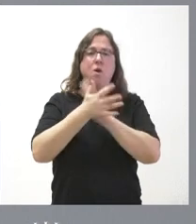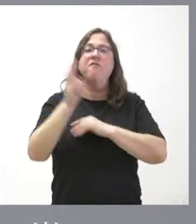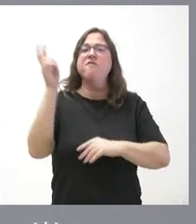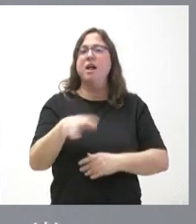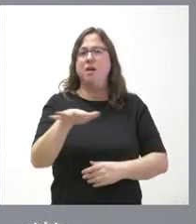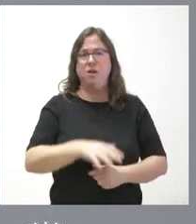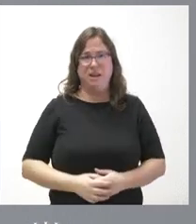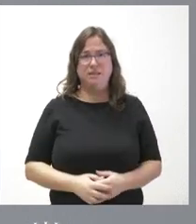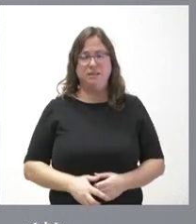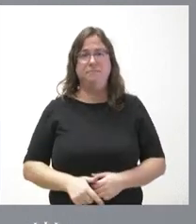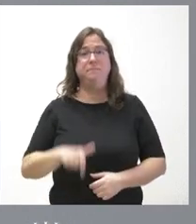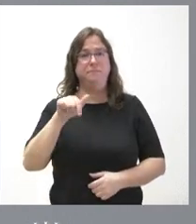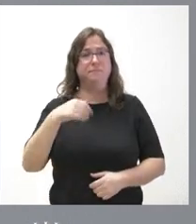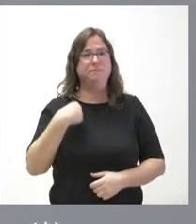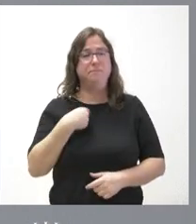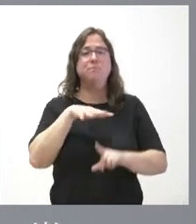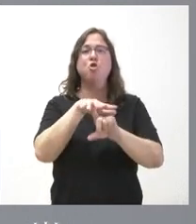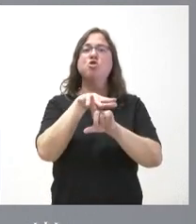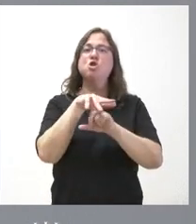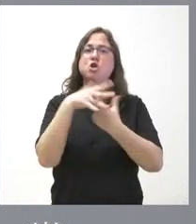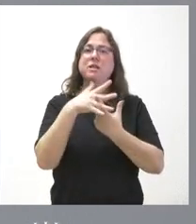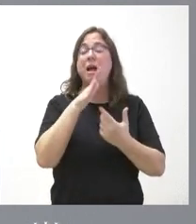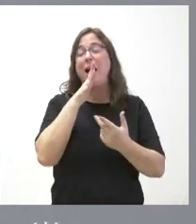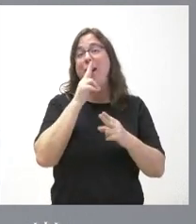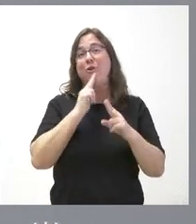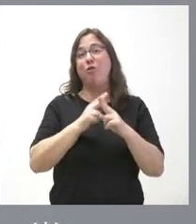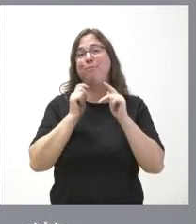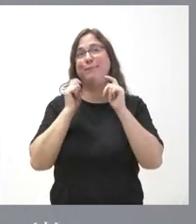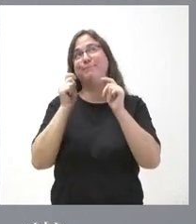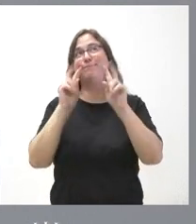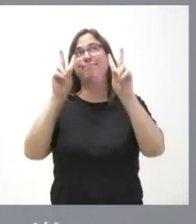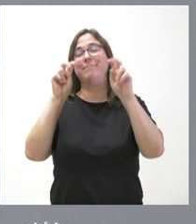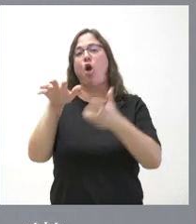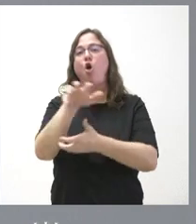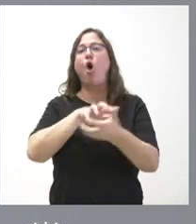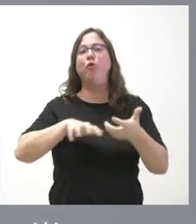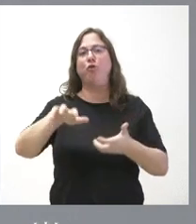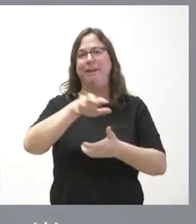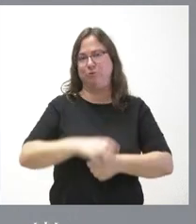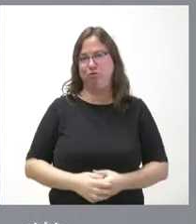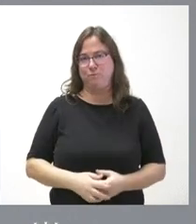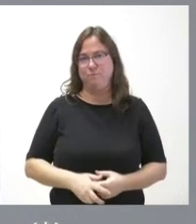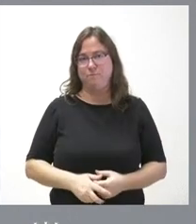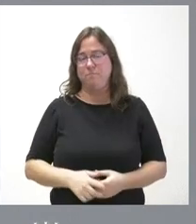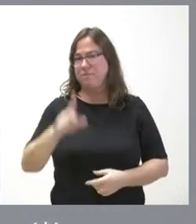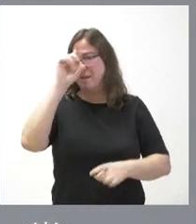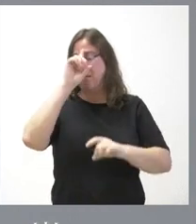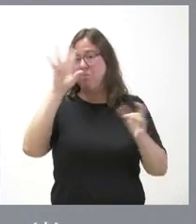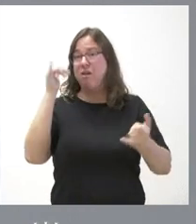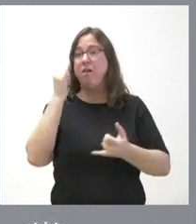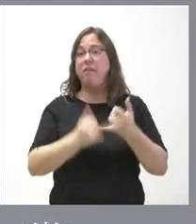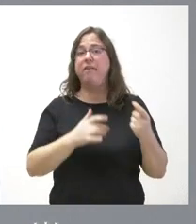de esa situación que ahora quieren llamar conflicto. Lo que está claro es que solo ha habido cesiones